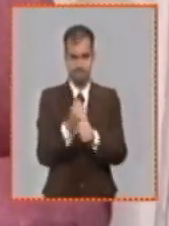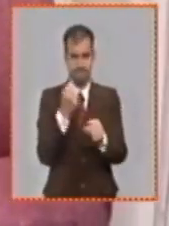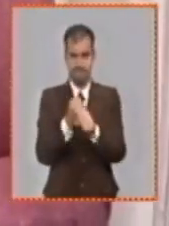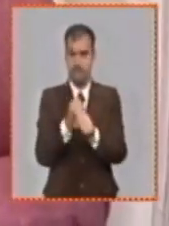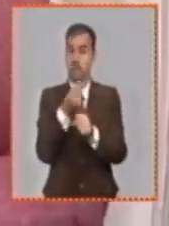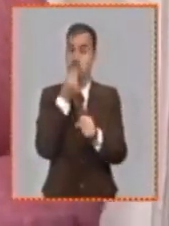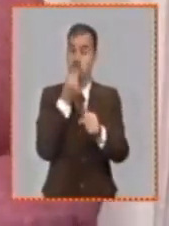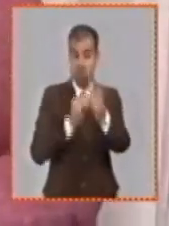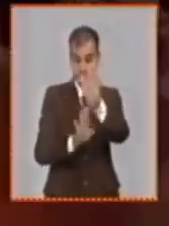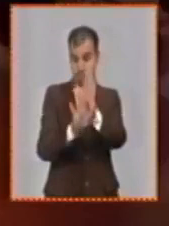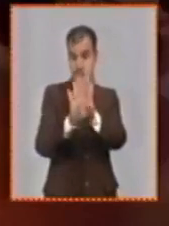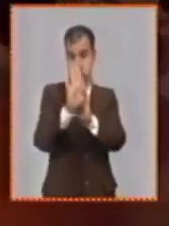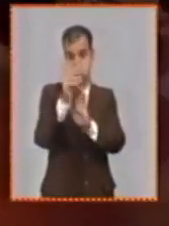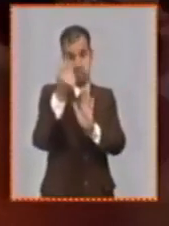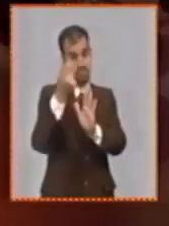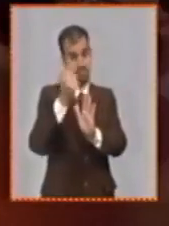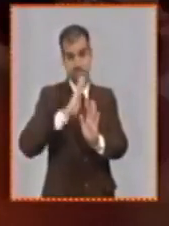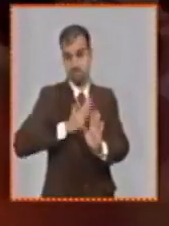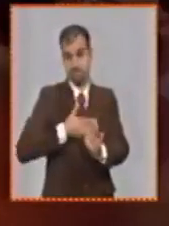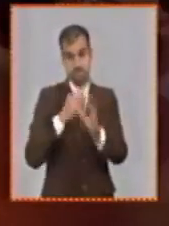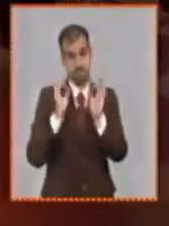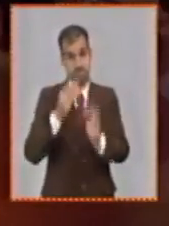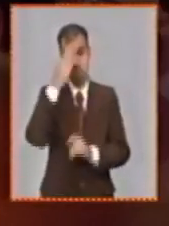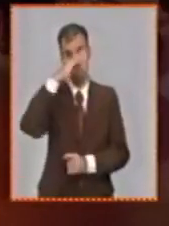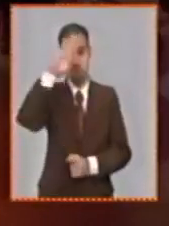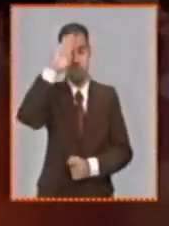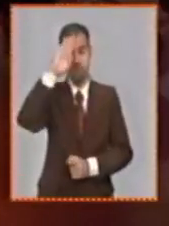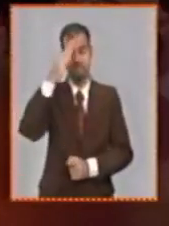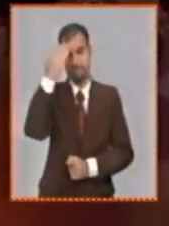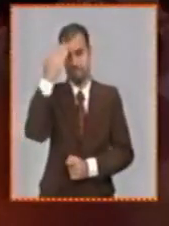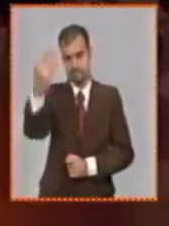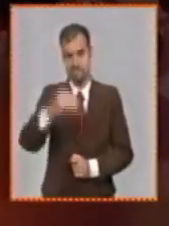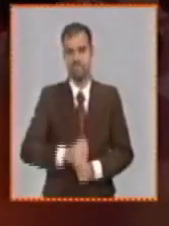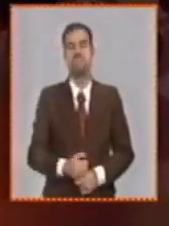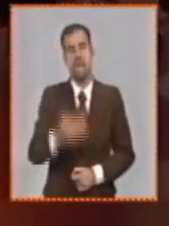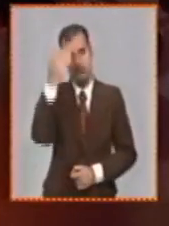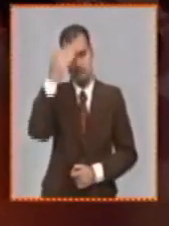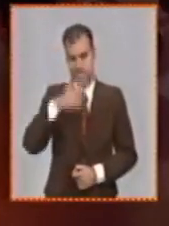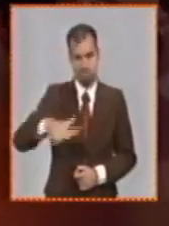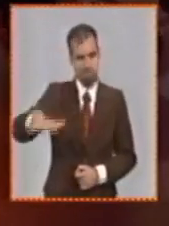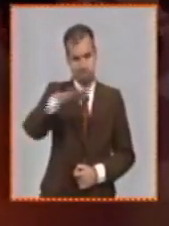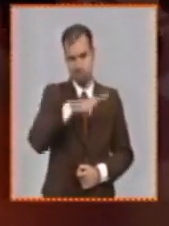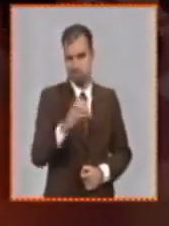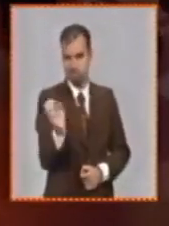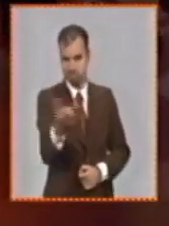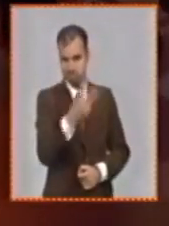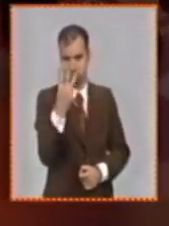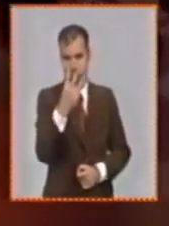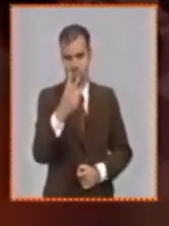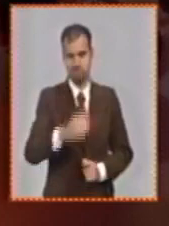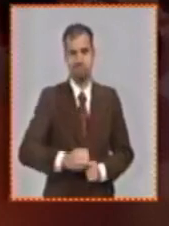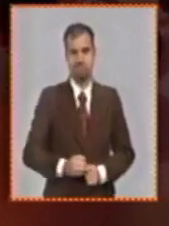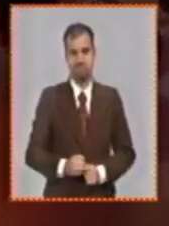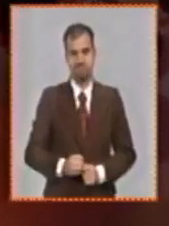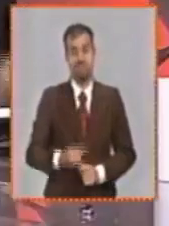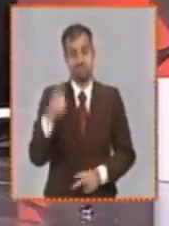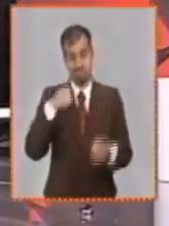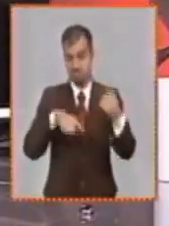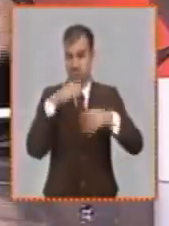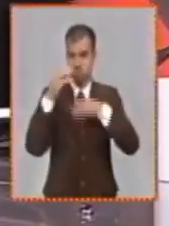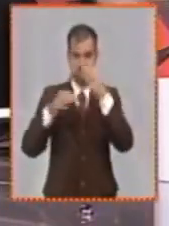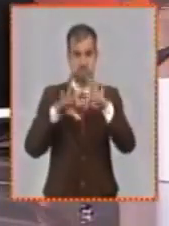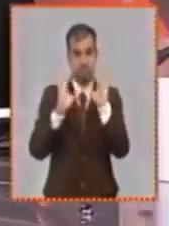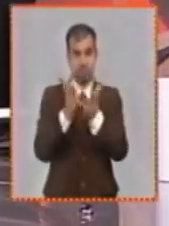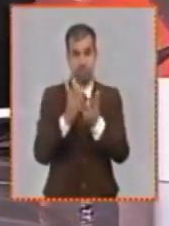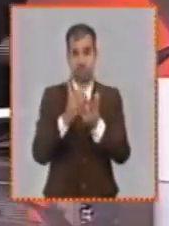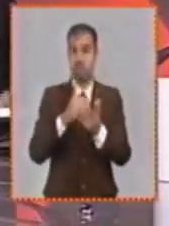función del avance de nuestra economía y de nuestra sociedad gracias Randy gracias a usted ministra gracias a la vice ministra y al vice ministro primero por habernos